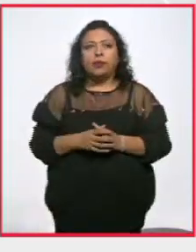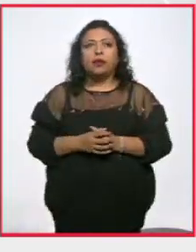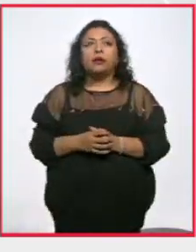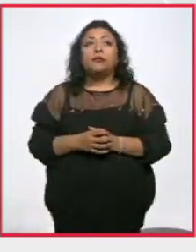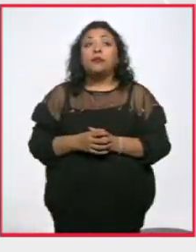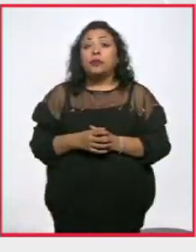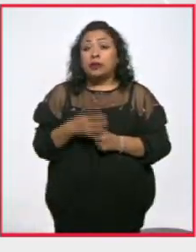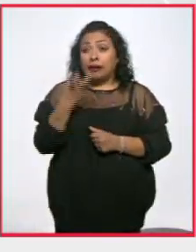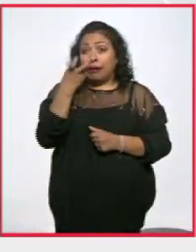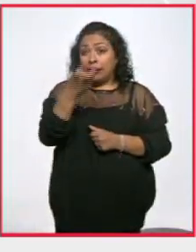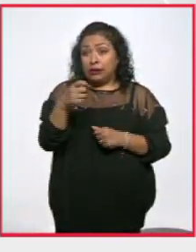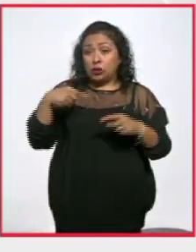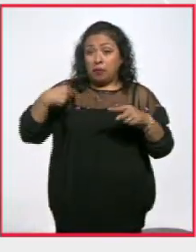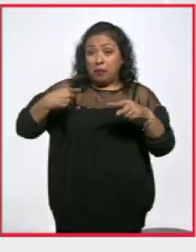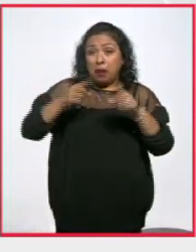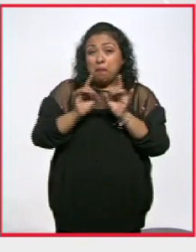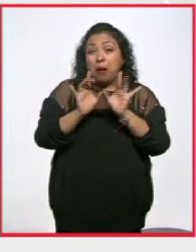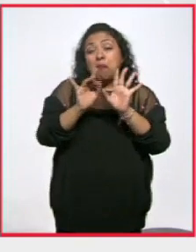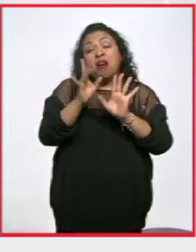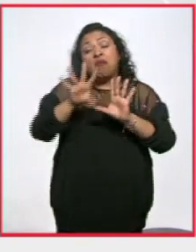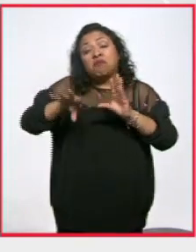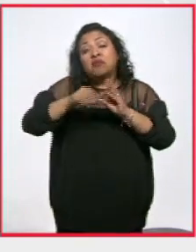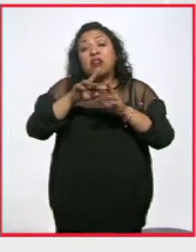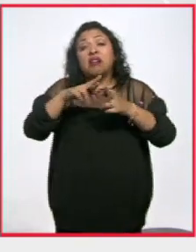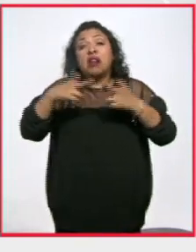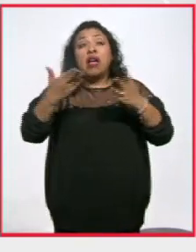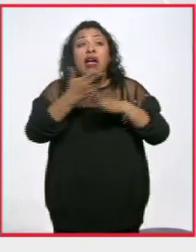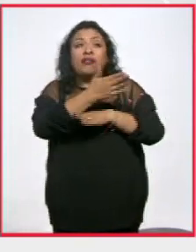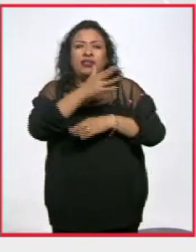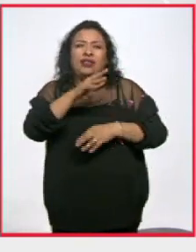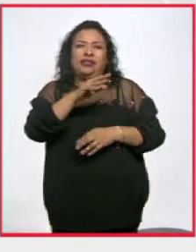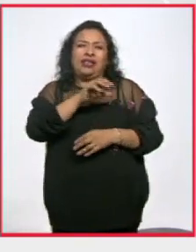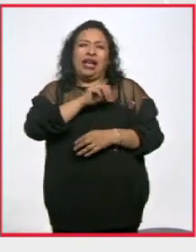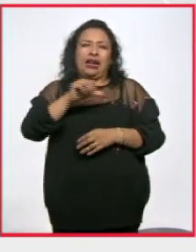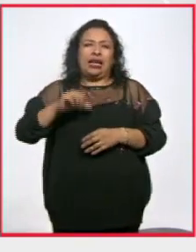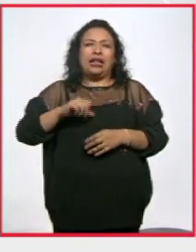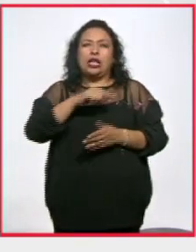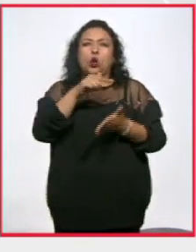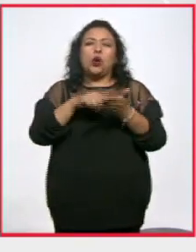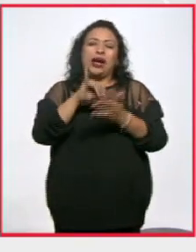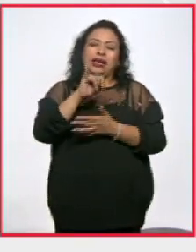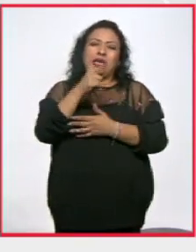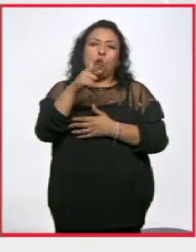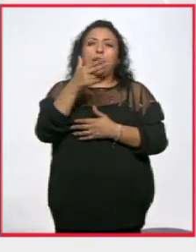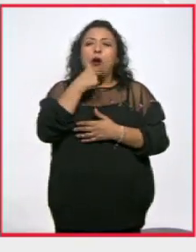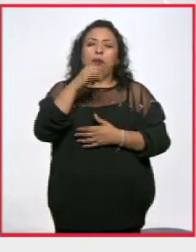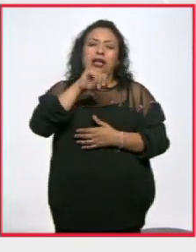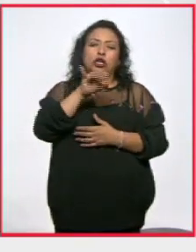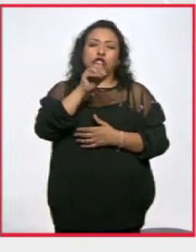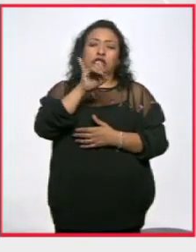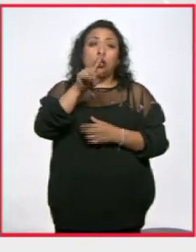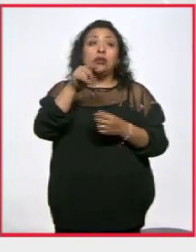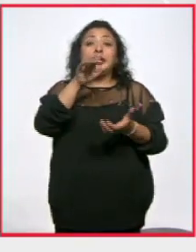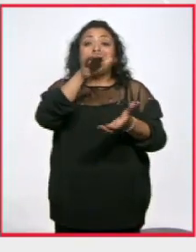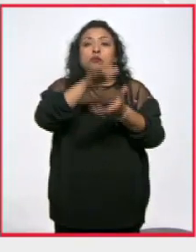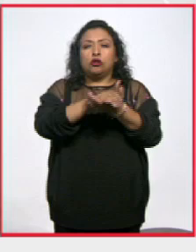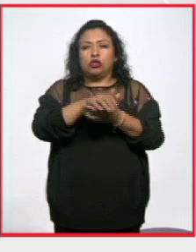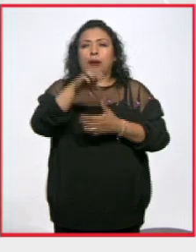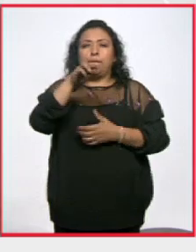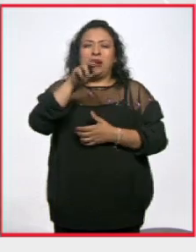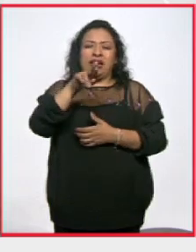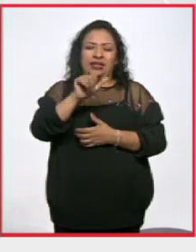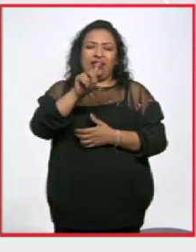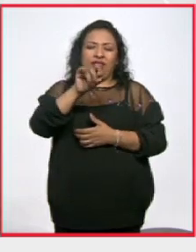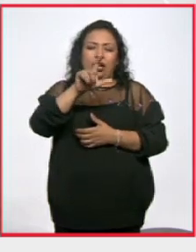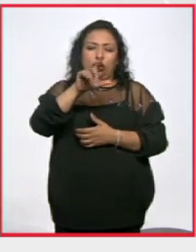A estos hechos se suman las supuestas relaciones del entonces alcalde de Iguala, José Luis Abarca Velásquez, y de su esposa María de Los